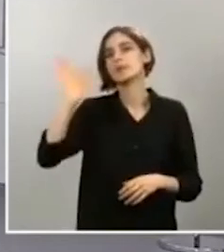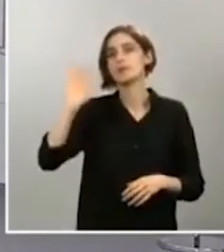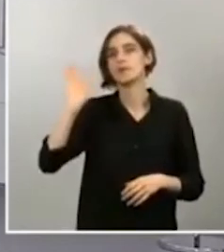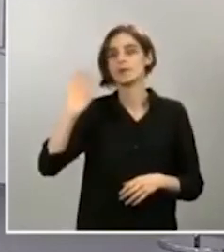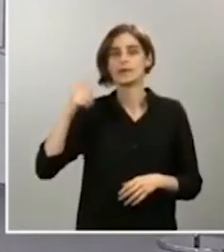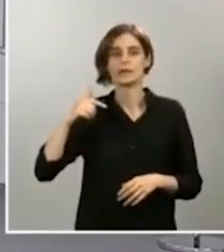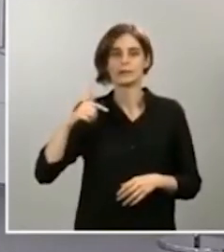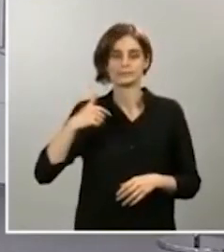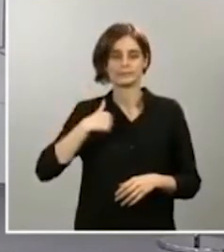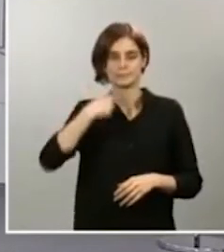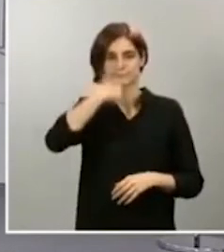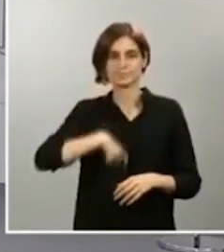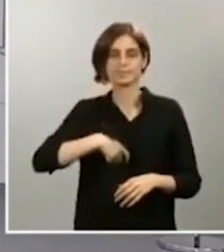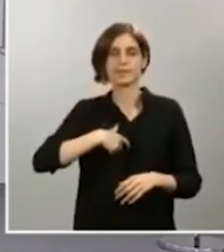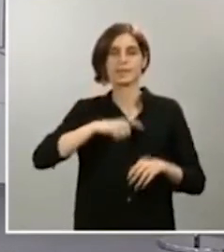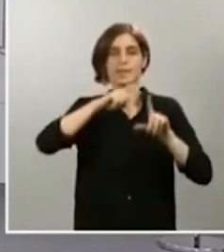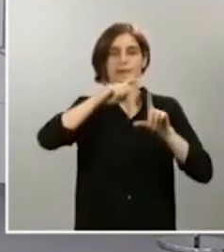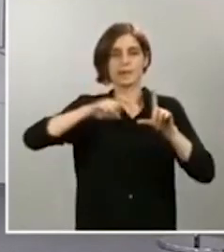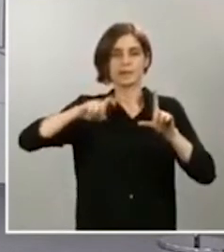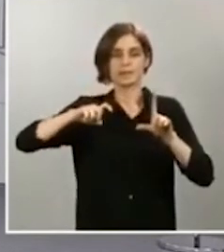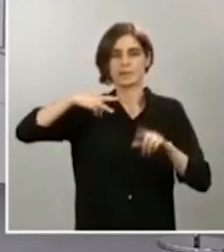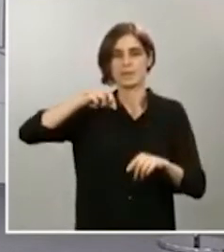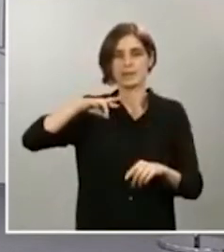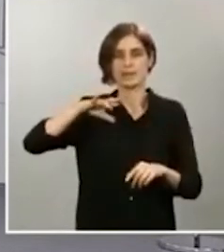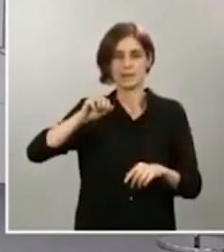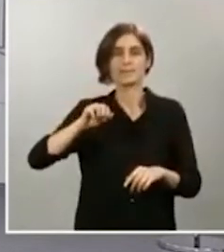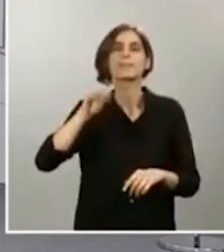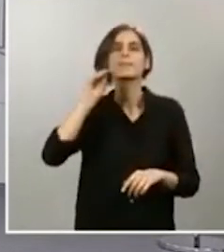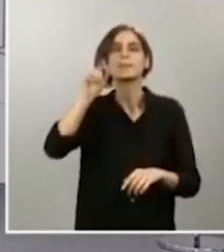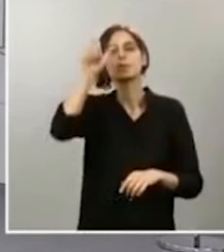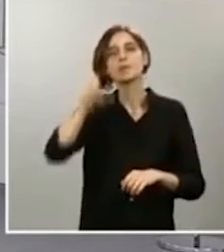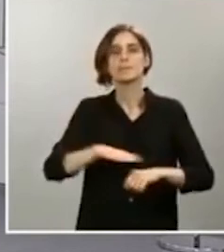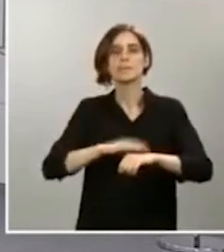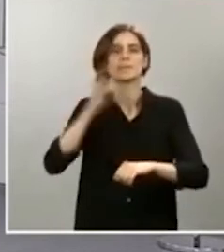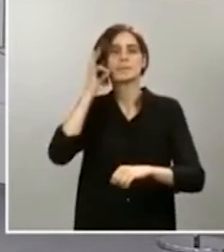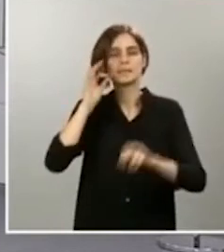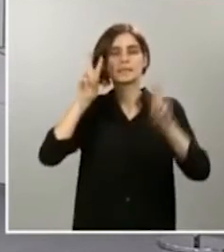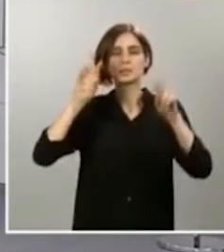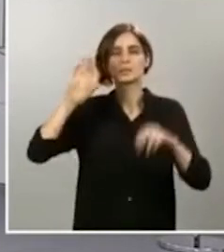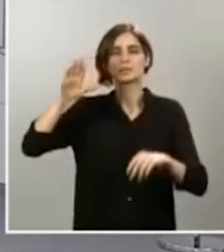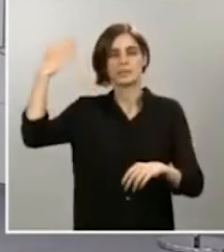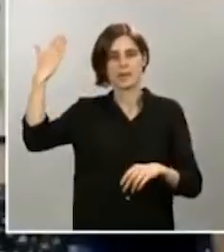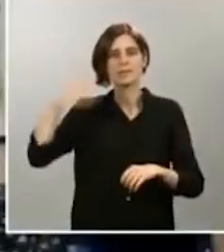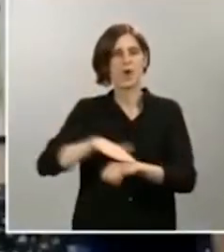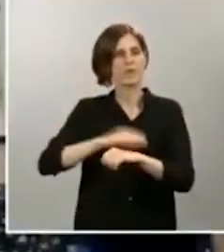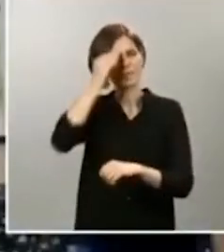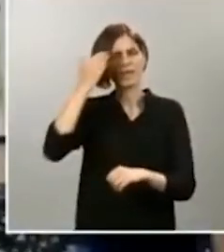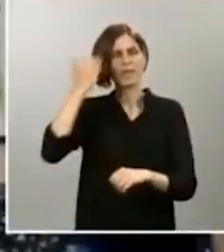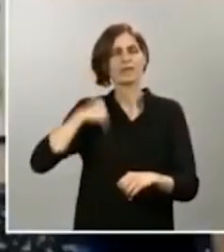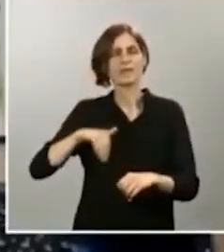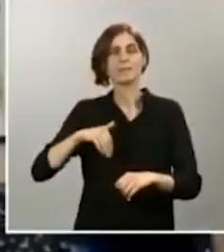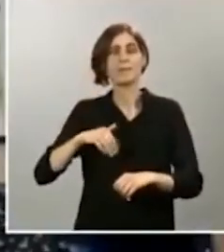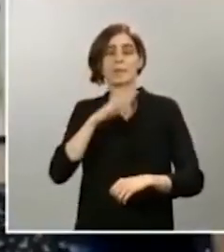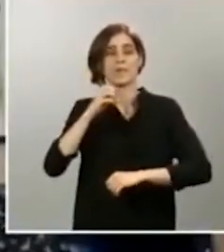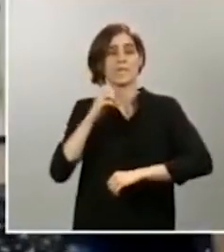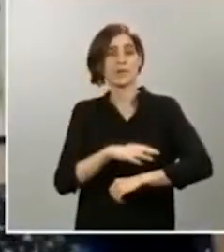Le quería preguntar a la ministra de Asuntos Exteriores si el Gobierno ya ha pensado cuánto dinero va a pedir a los fondos aprobados por el Eurogrupo, tanto